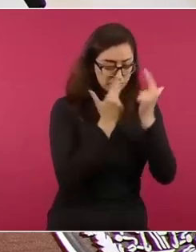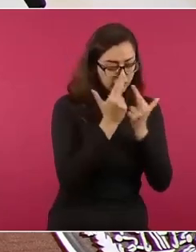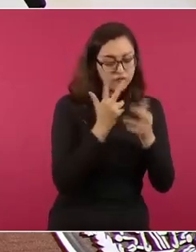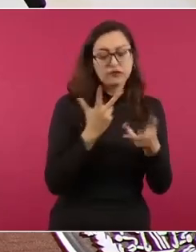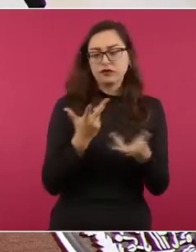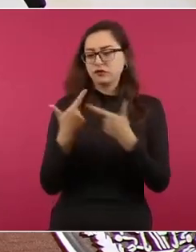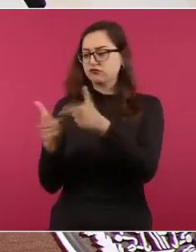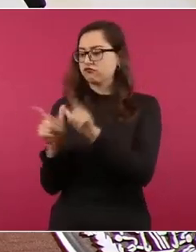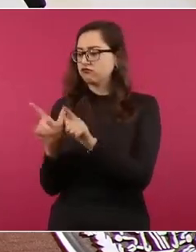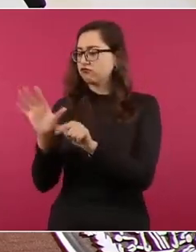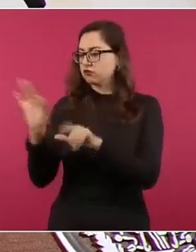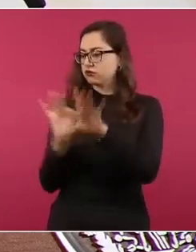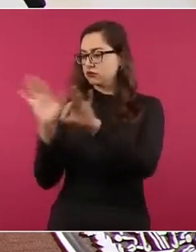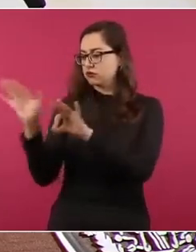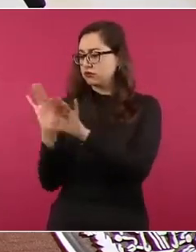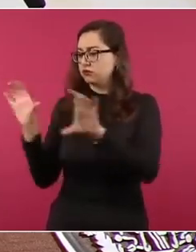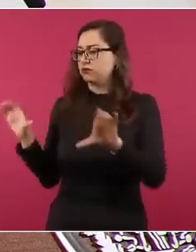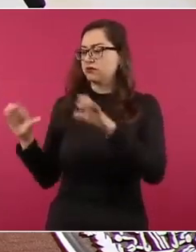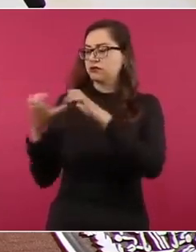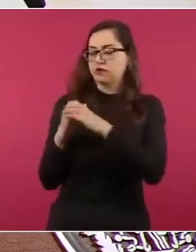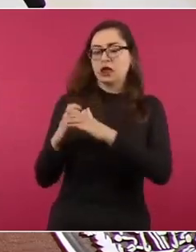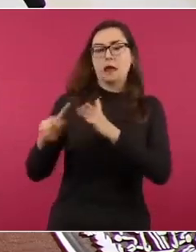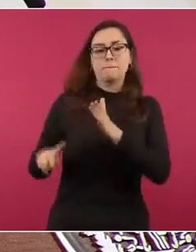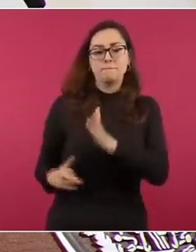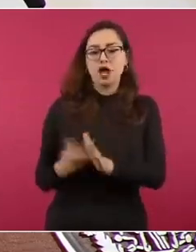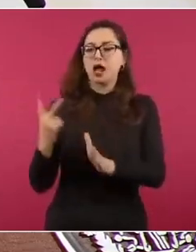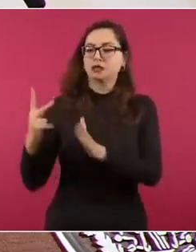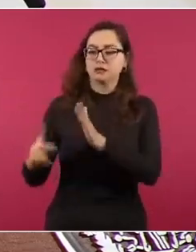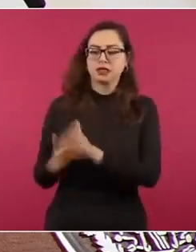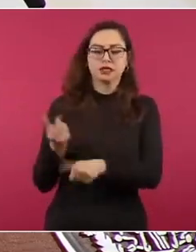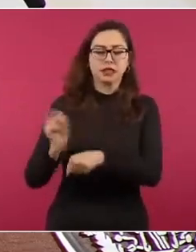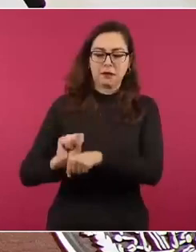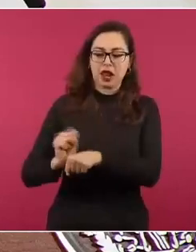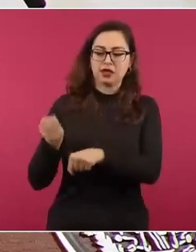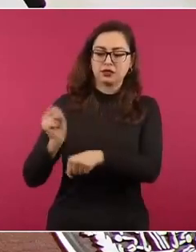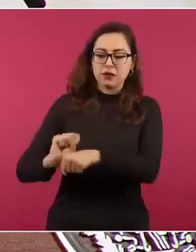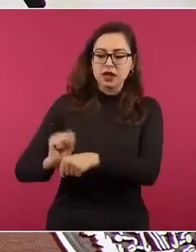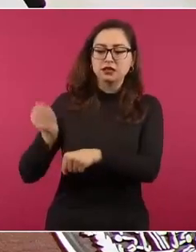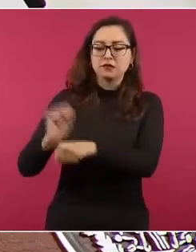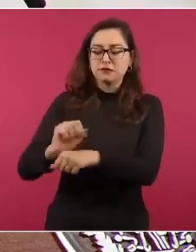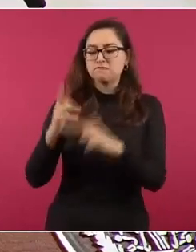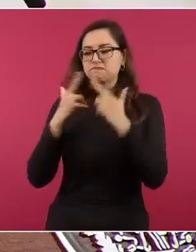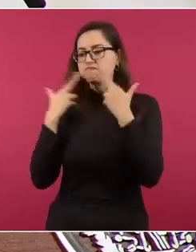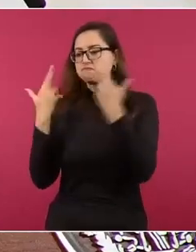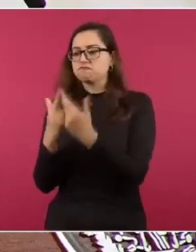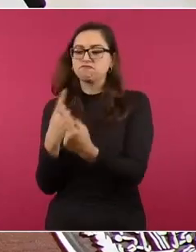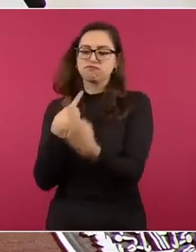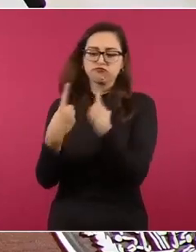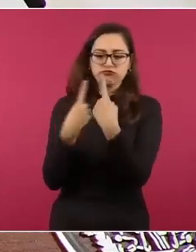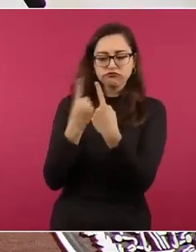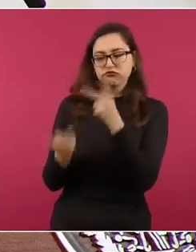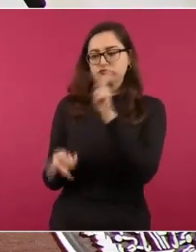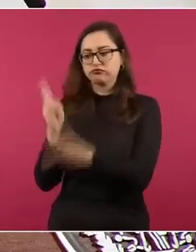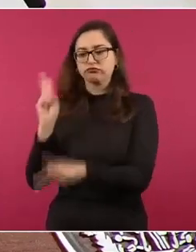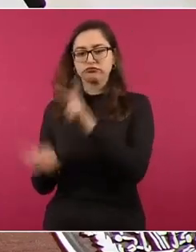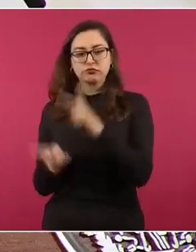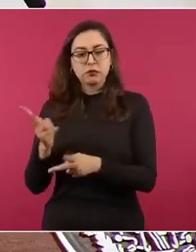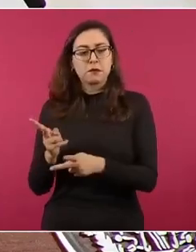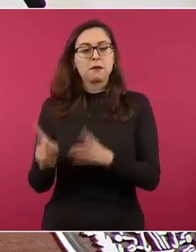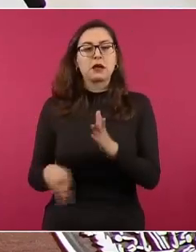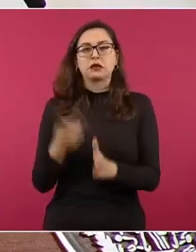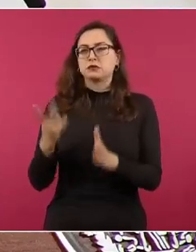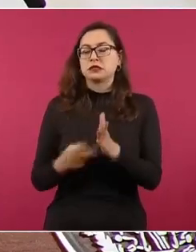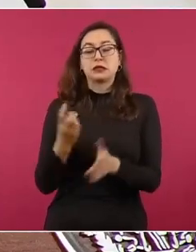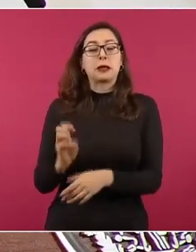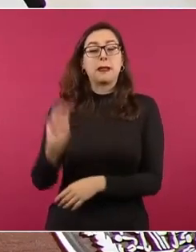cada ocho días, se reúne ese grupo, trabaja en la semana. Y los miércoles nos